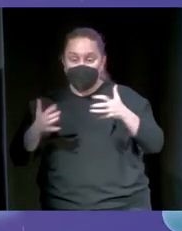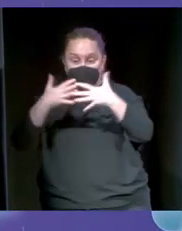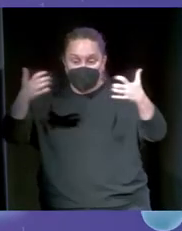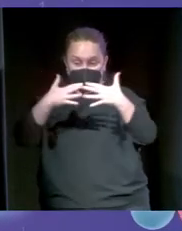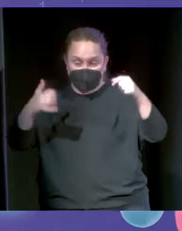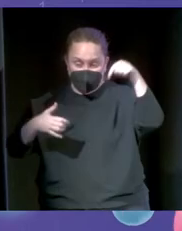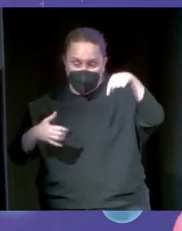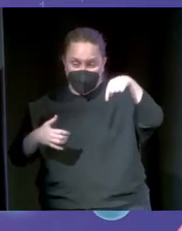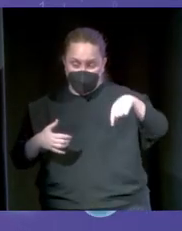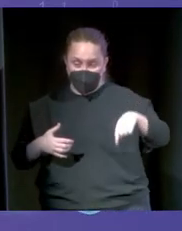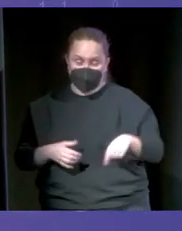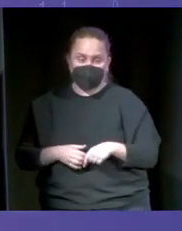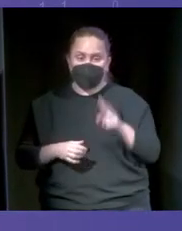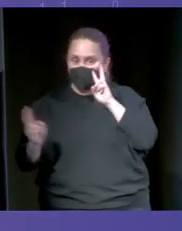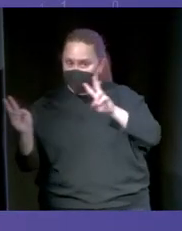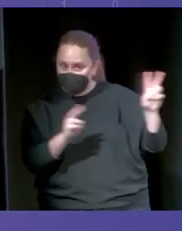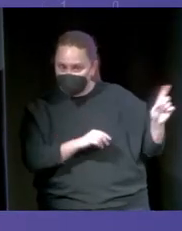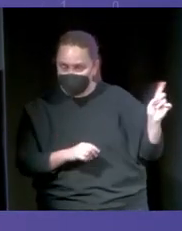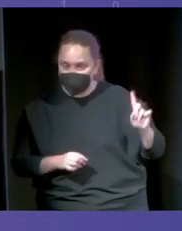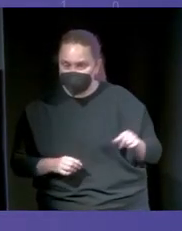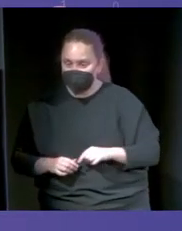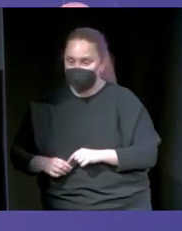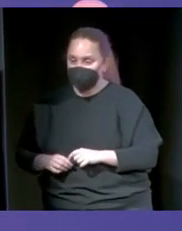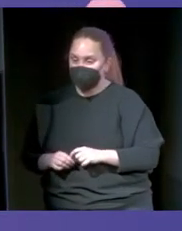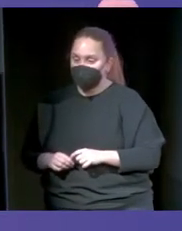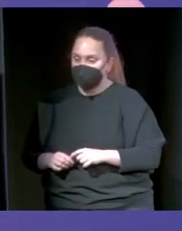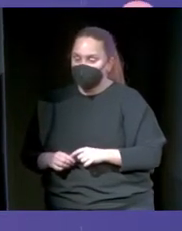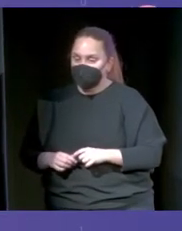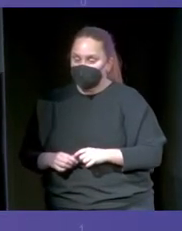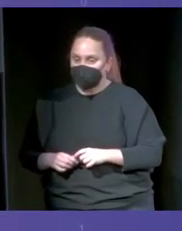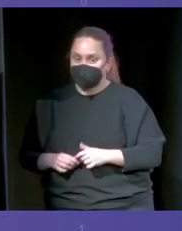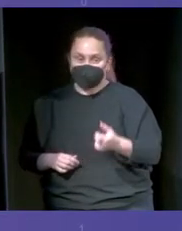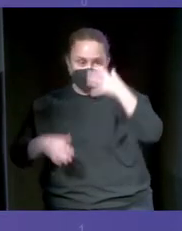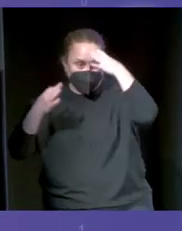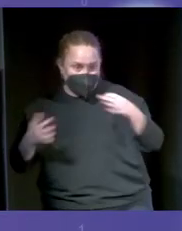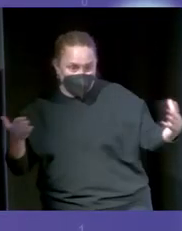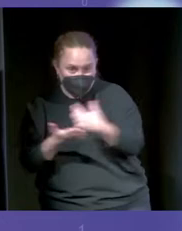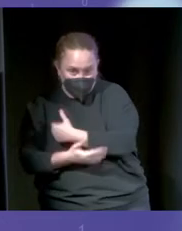estáis viendo mi pantalla. Bueno, os estáis creyendo todo. Estoy yo hablando aquí.